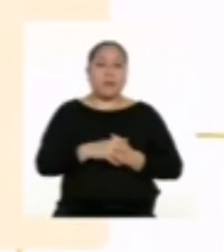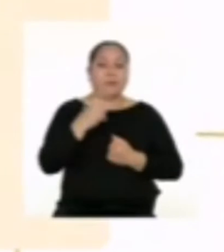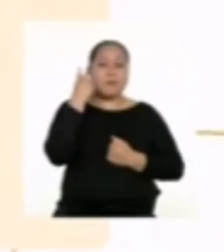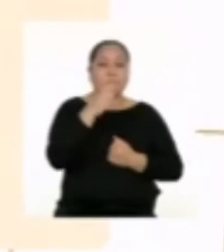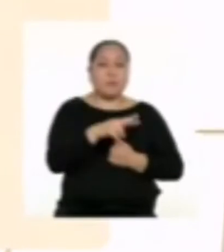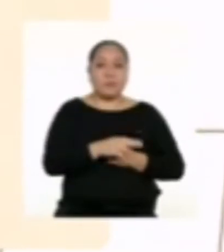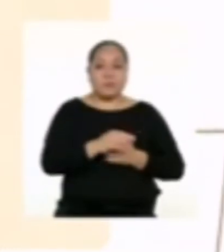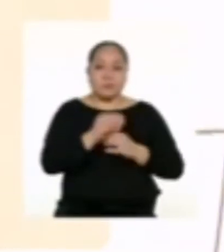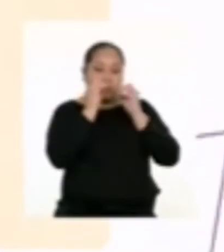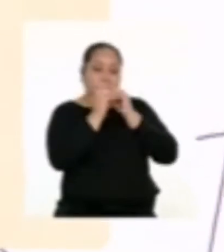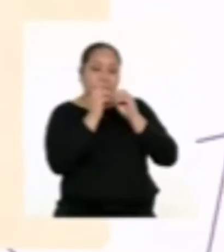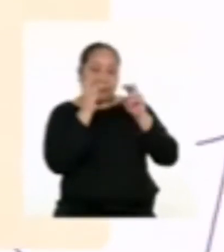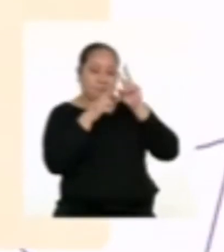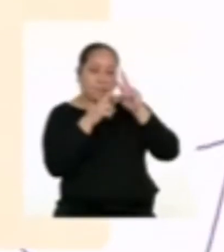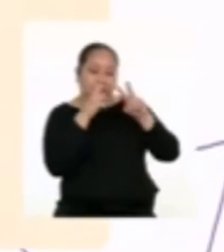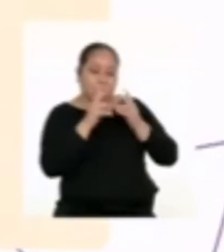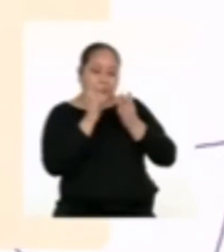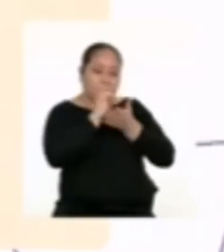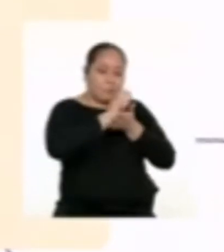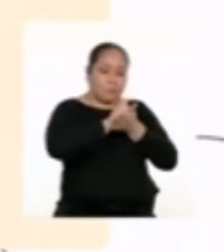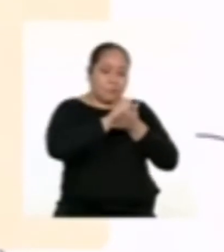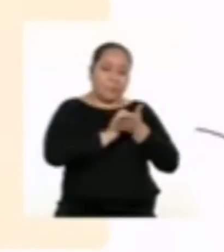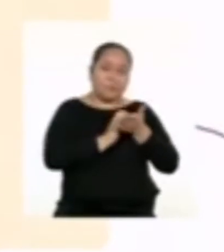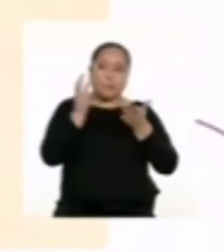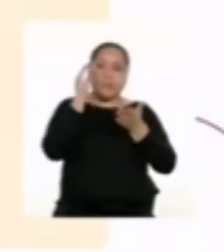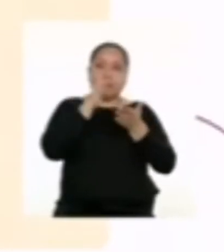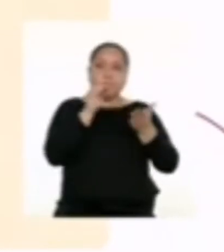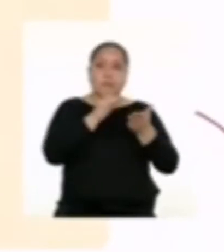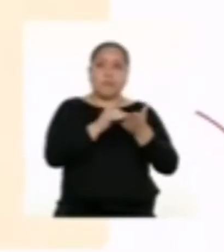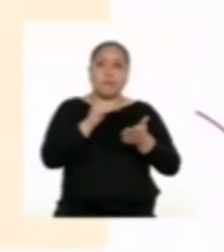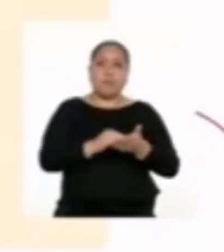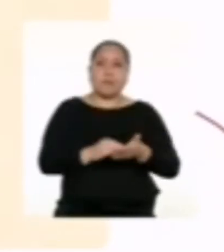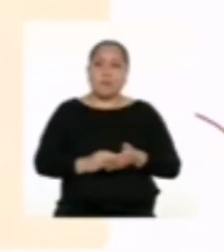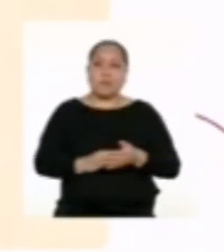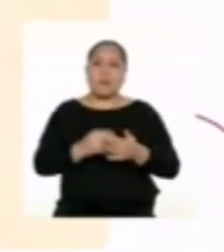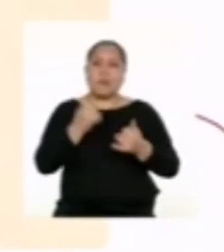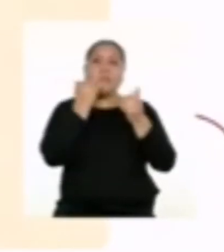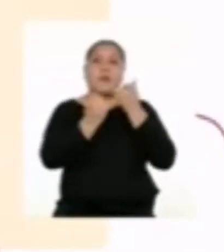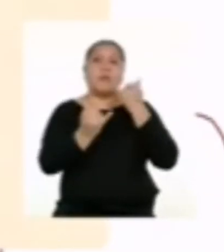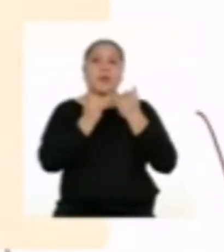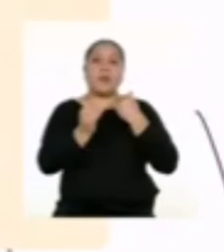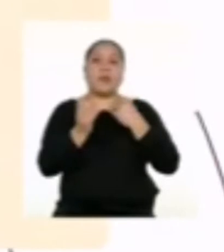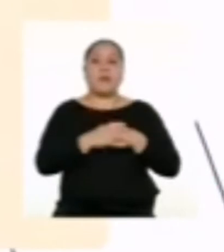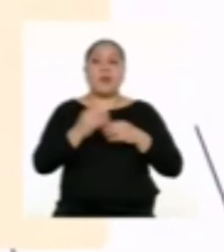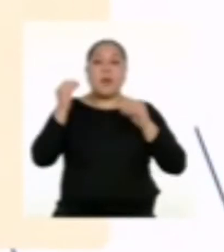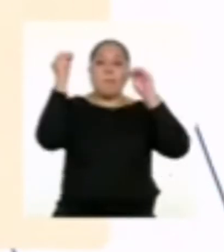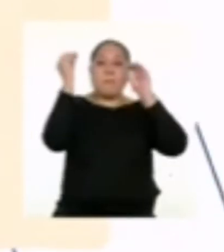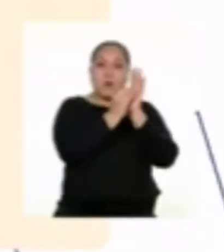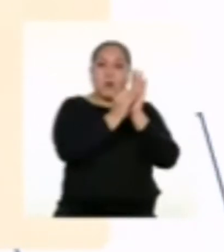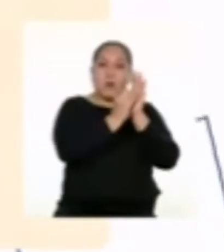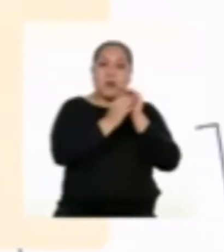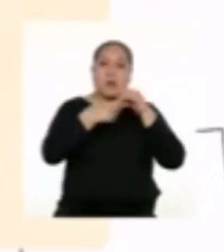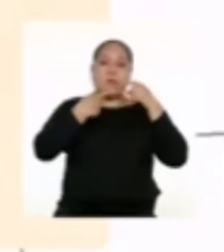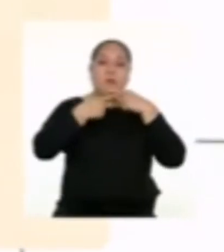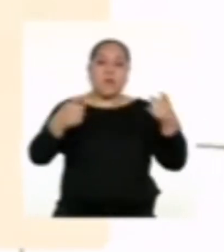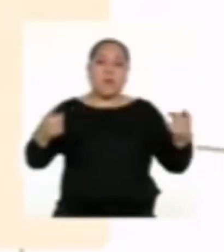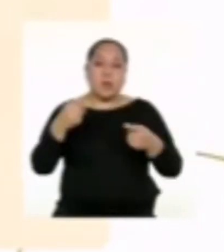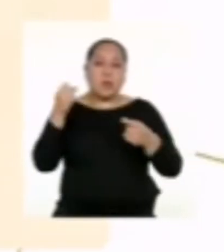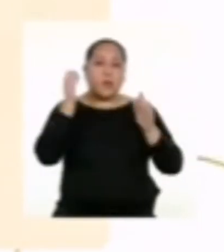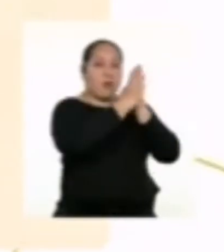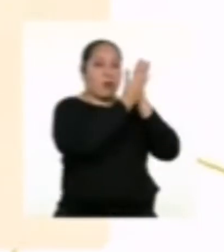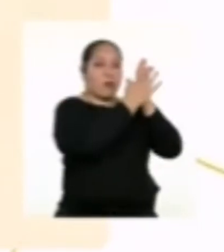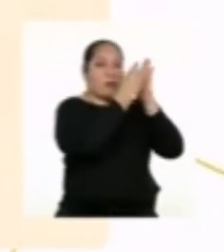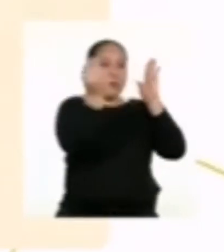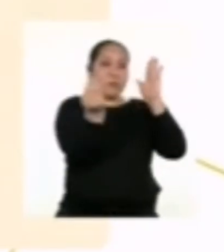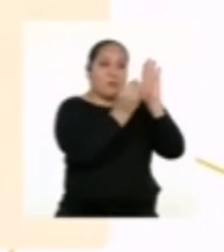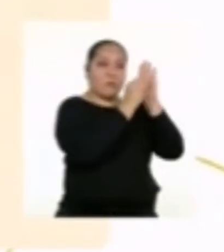revisaremos y reescribiremos la versión final de nuestro texto instructivo, para publicarlo y difundirlo en la versión final de nuestro